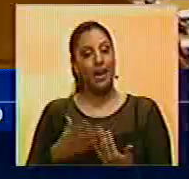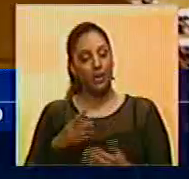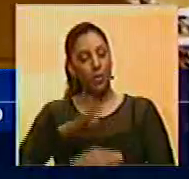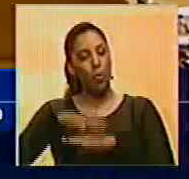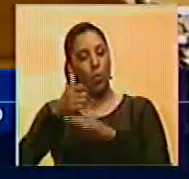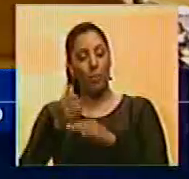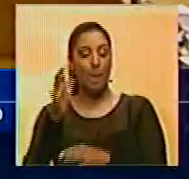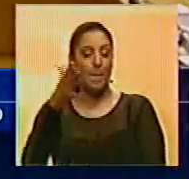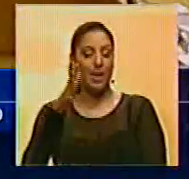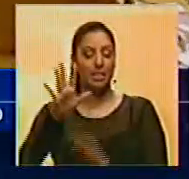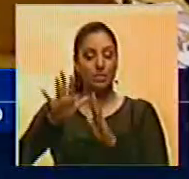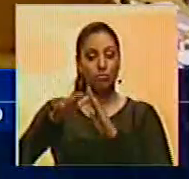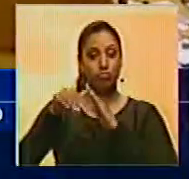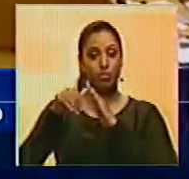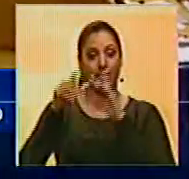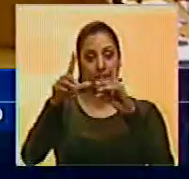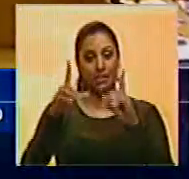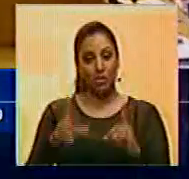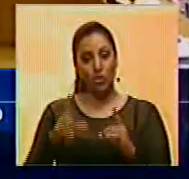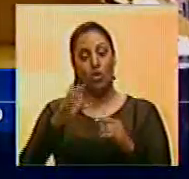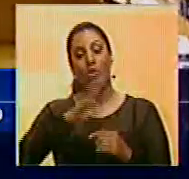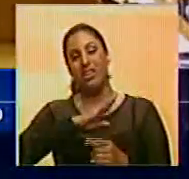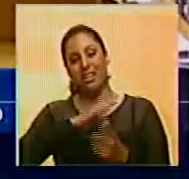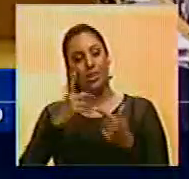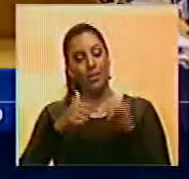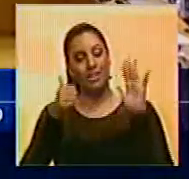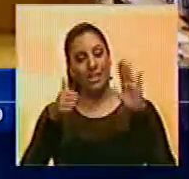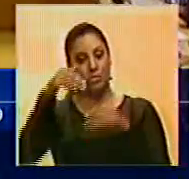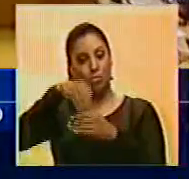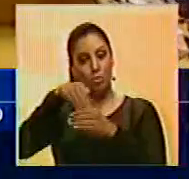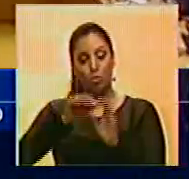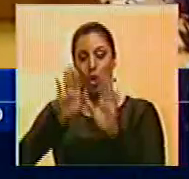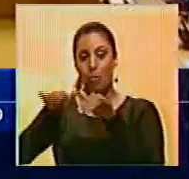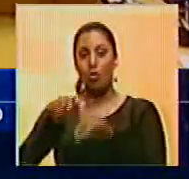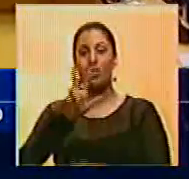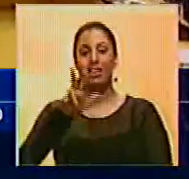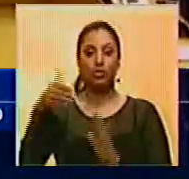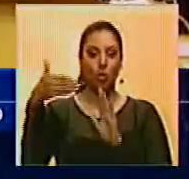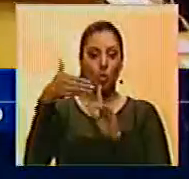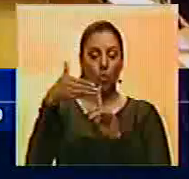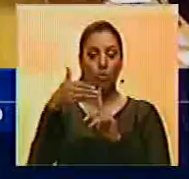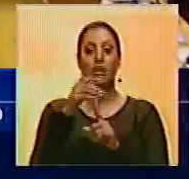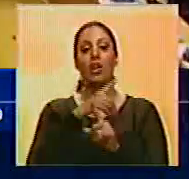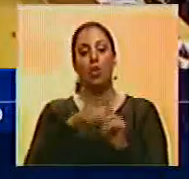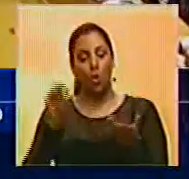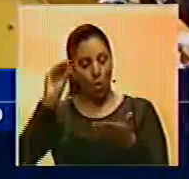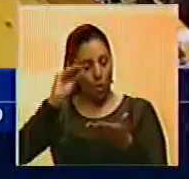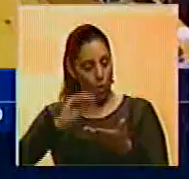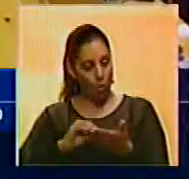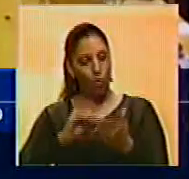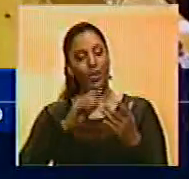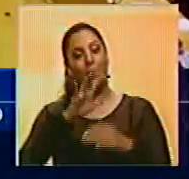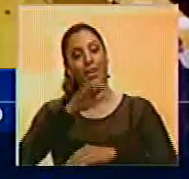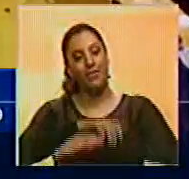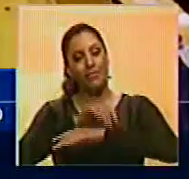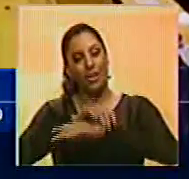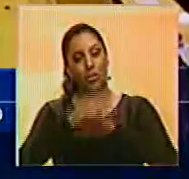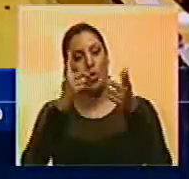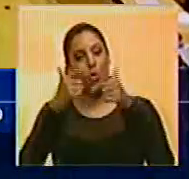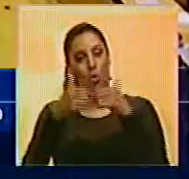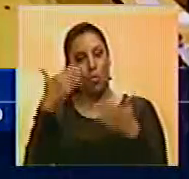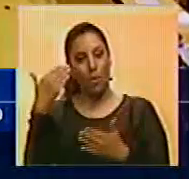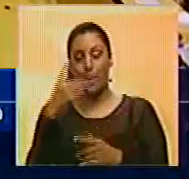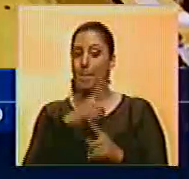acusado por presunta corrupción. La decisión fue tomada por seis votos a favor y tres en contra y ratifica la jefatura del Senado a